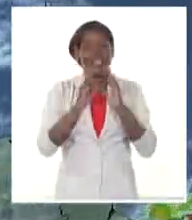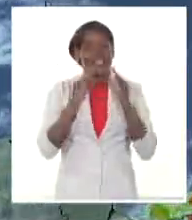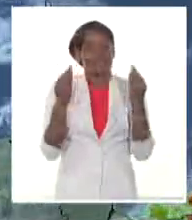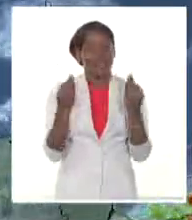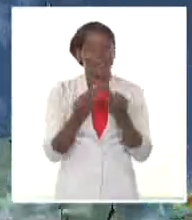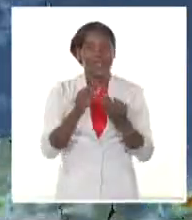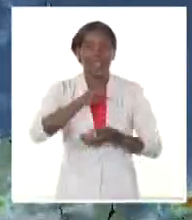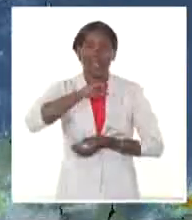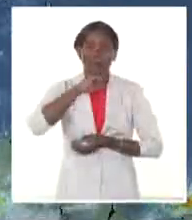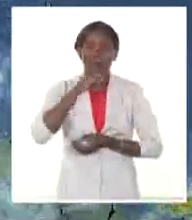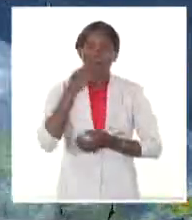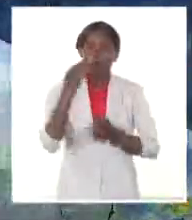familia. Muy buenas tardes.